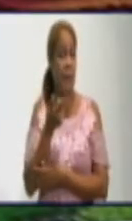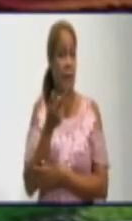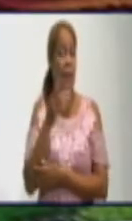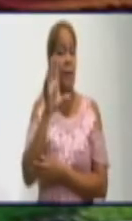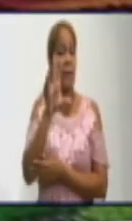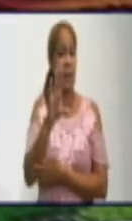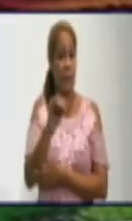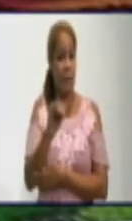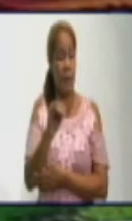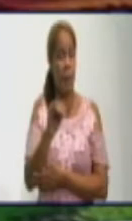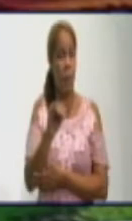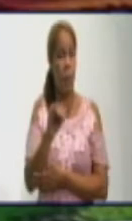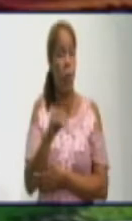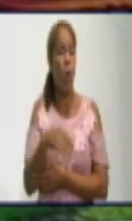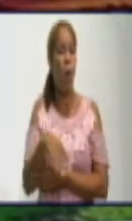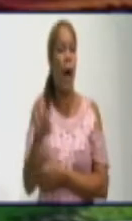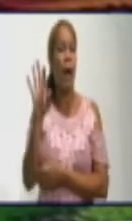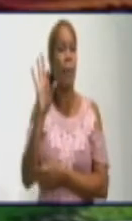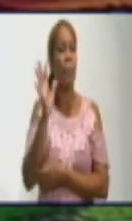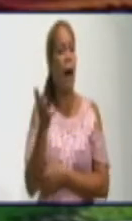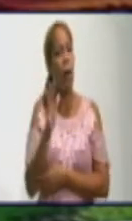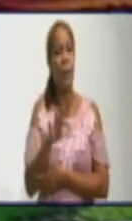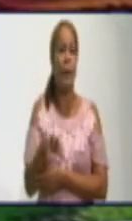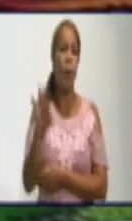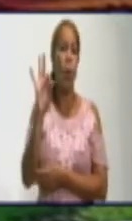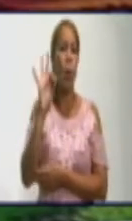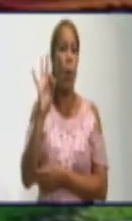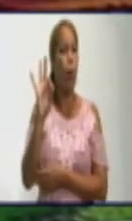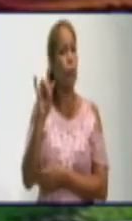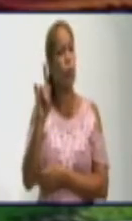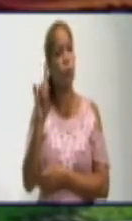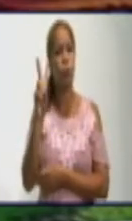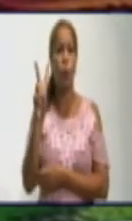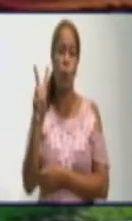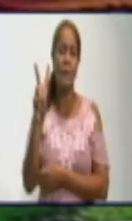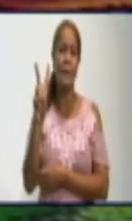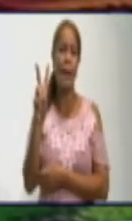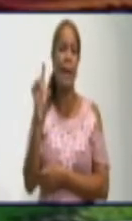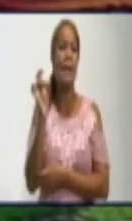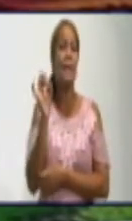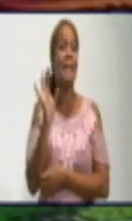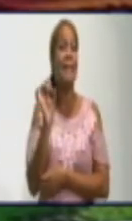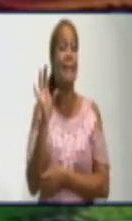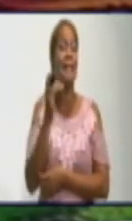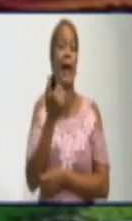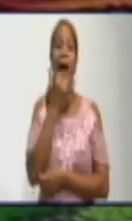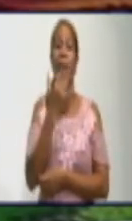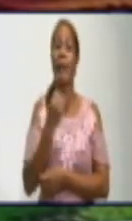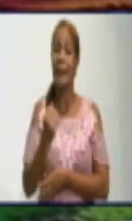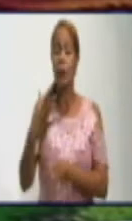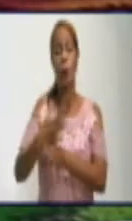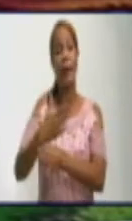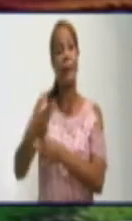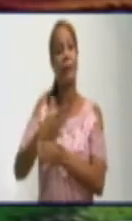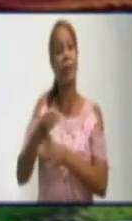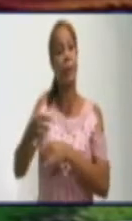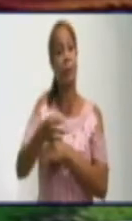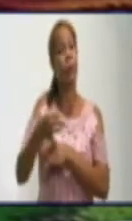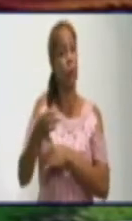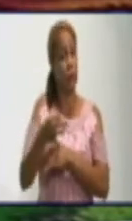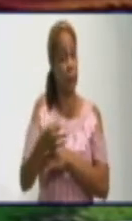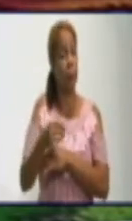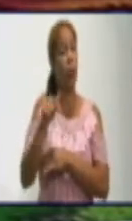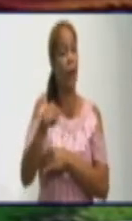de 2, 4, 6, 8, alrededor de 12 a 15 afectaciones en los diferentes municipios. Lo más llamativo